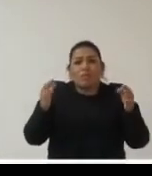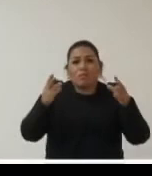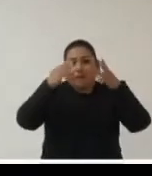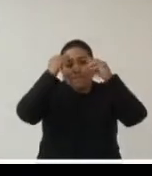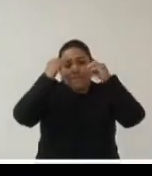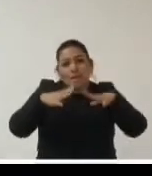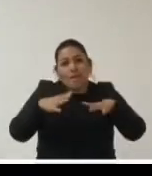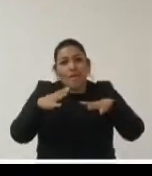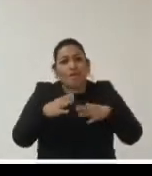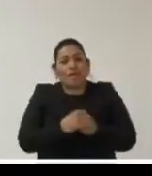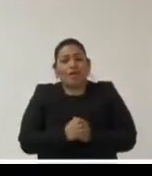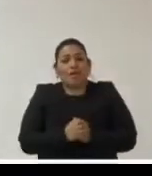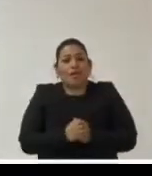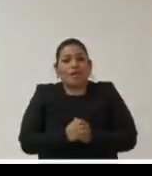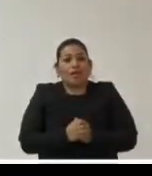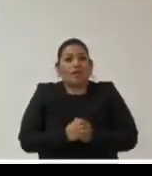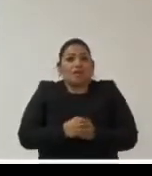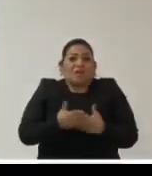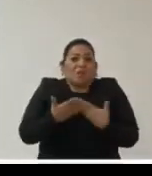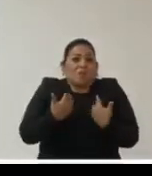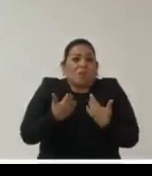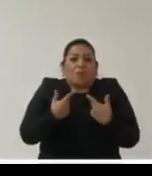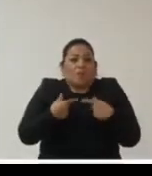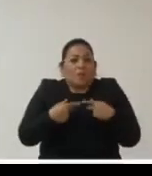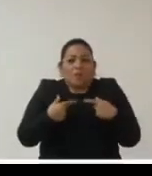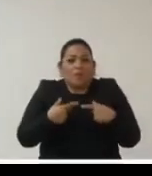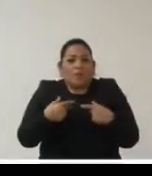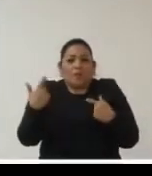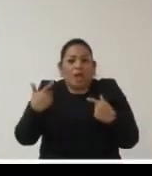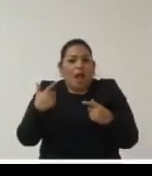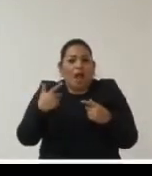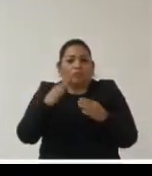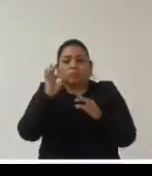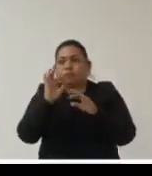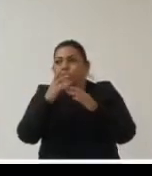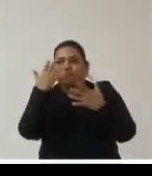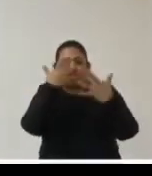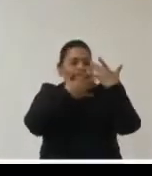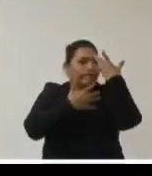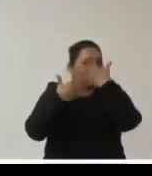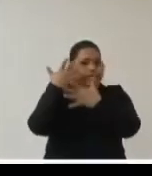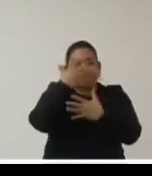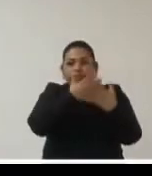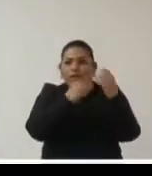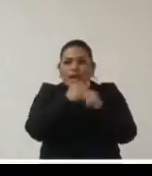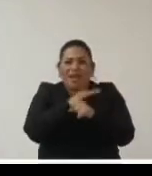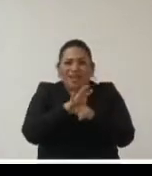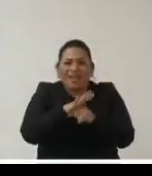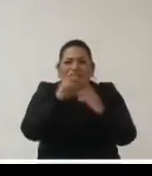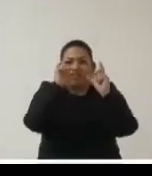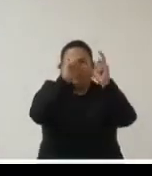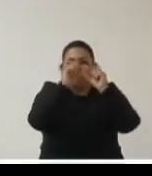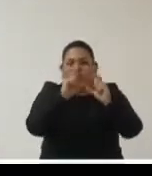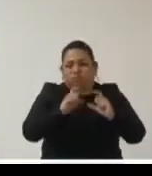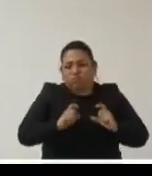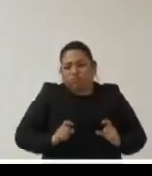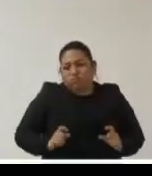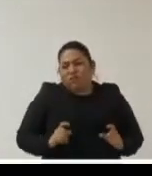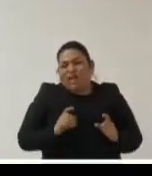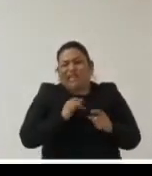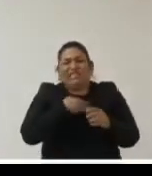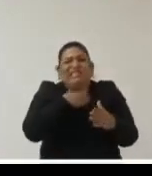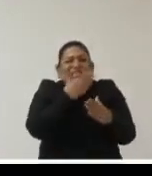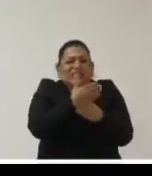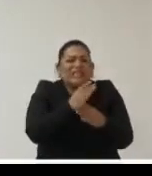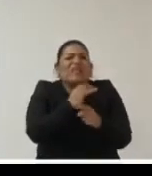a la a la persona común entre tanta información y ya no sabe ni dónde buscar yo